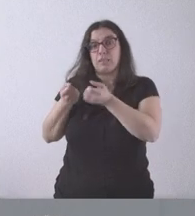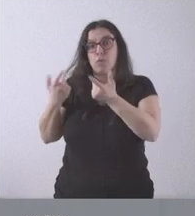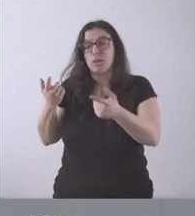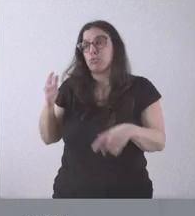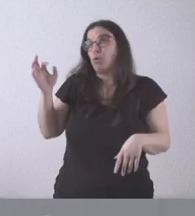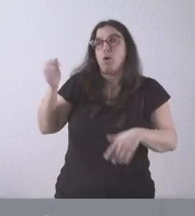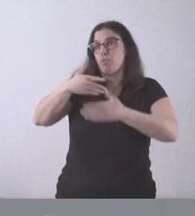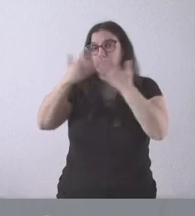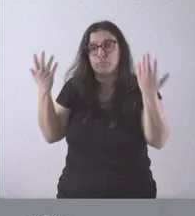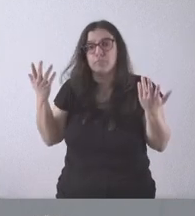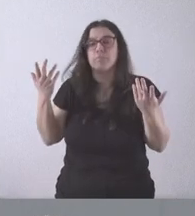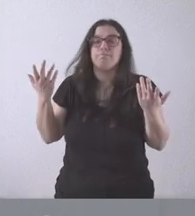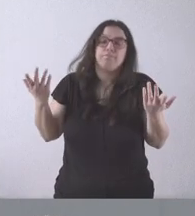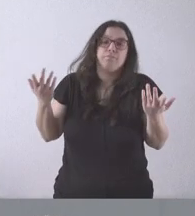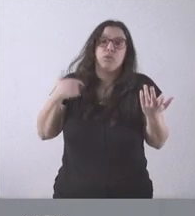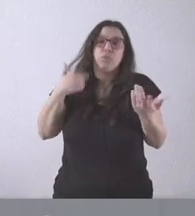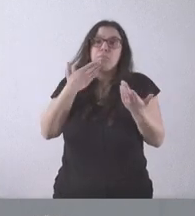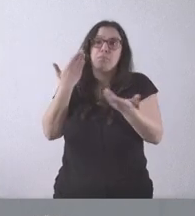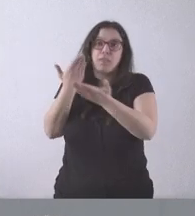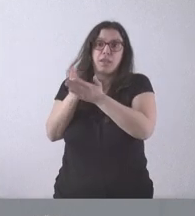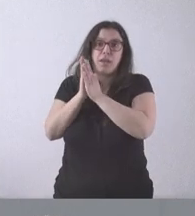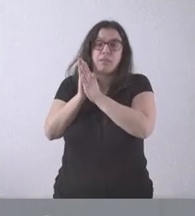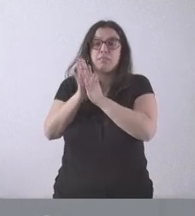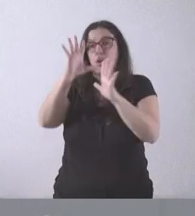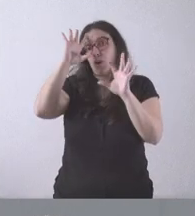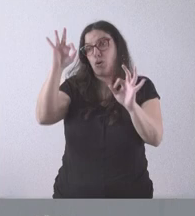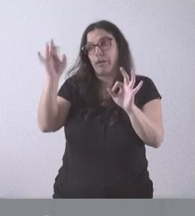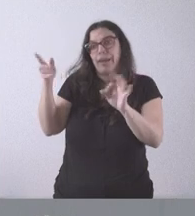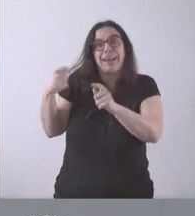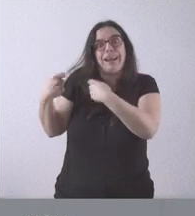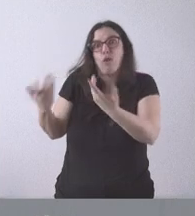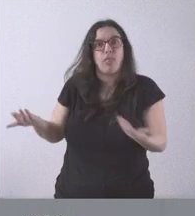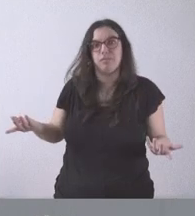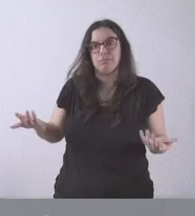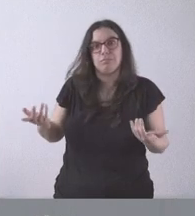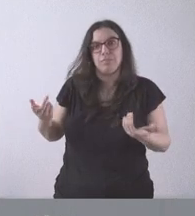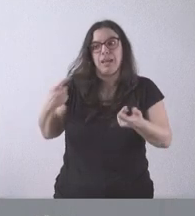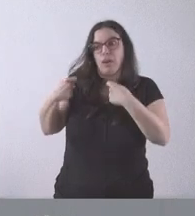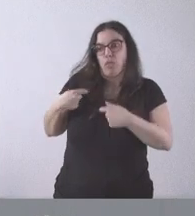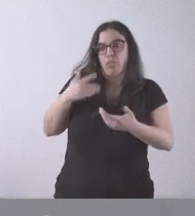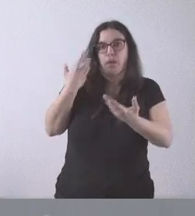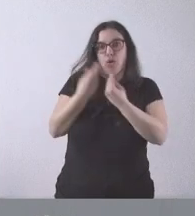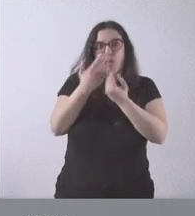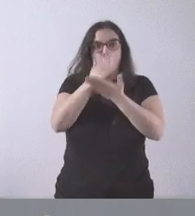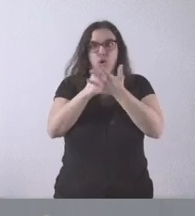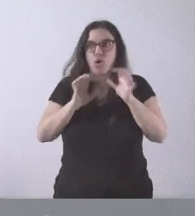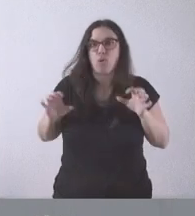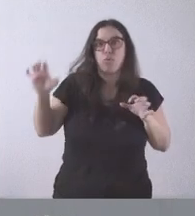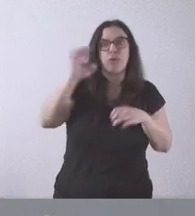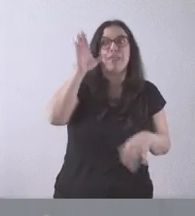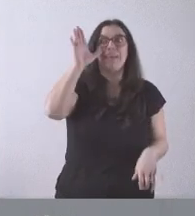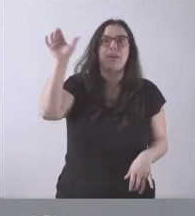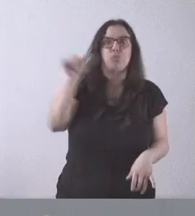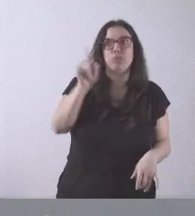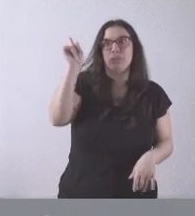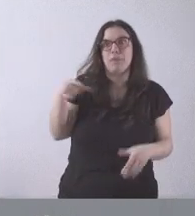iniciativa parlamentaria, pues yo lo que pediría es que, lógicamente, negocie con las comunidades autónomas y escuche, y escuche también los grupos